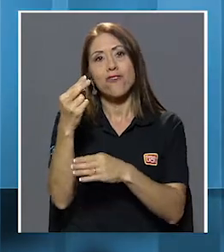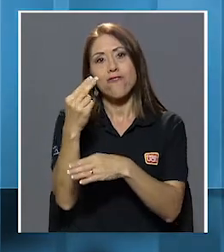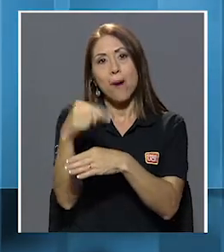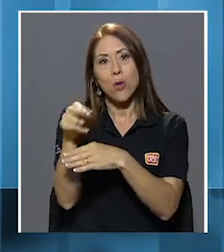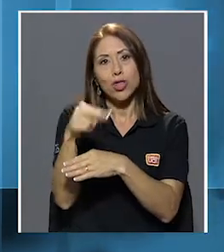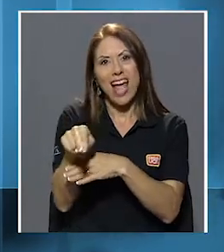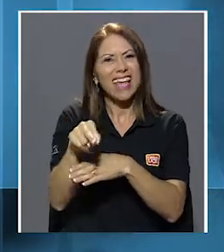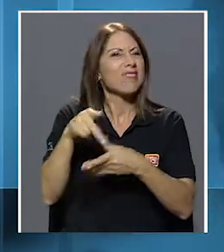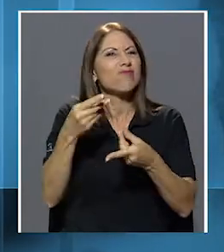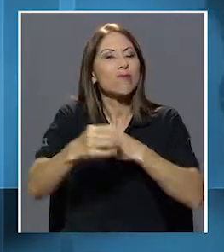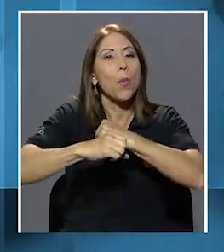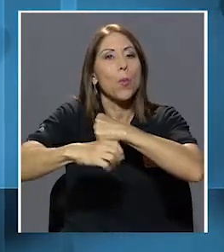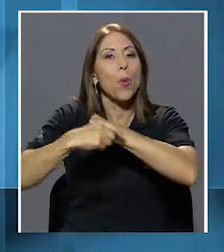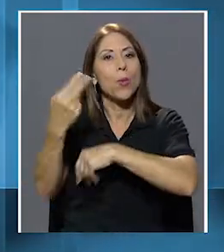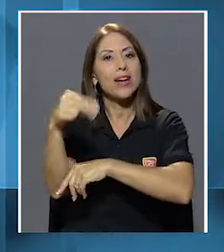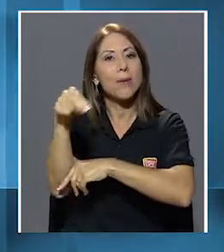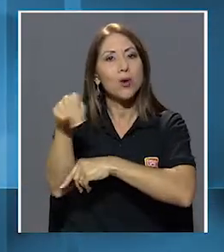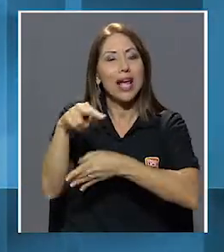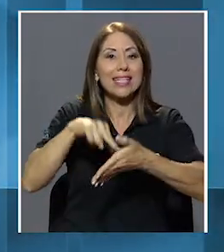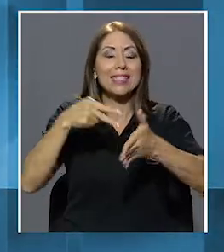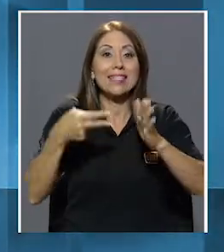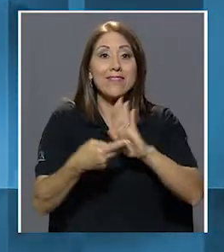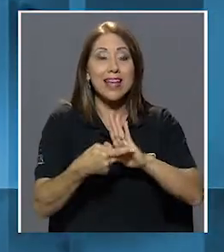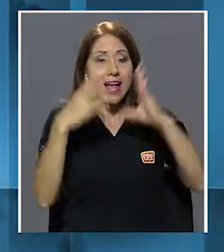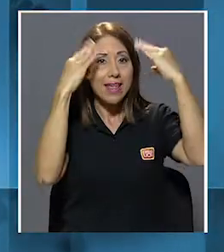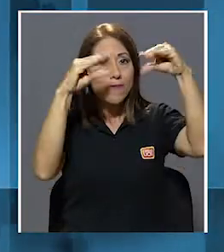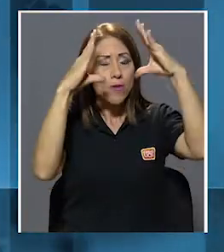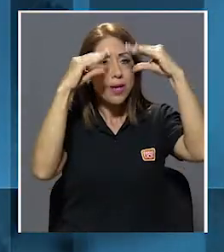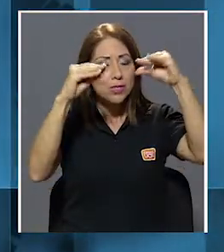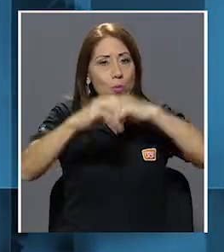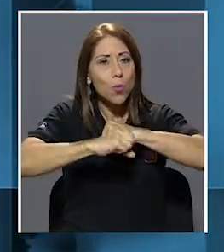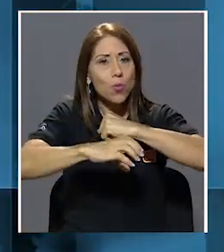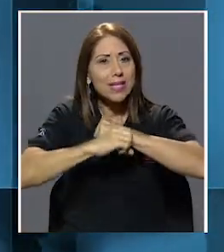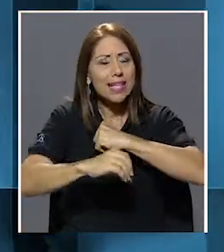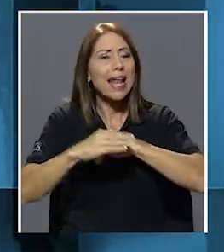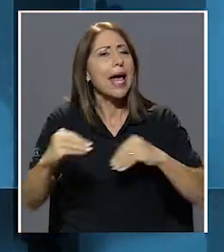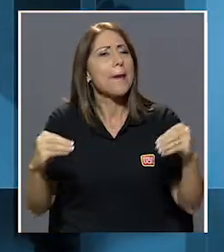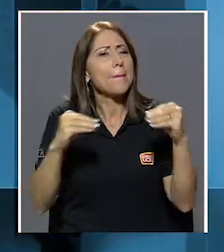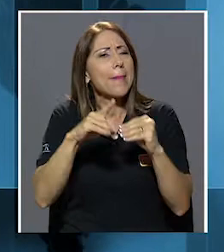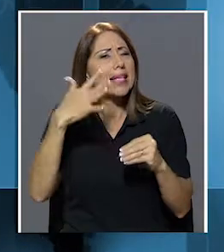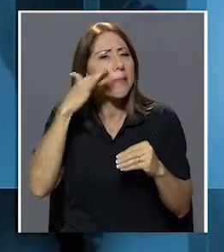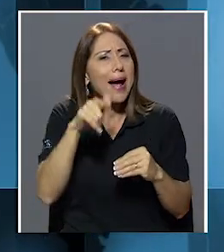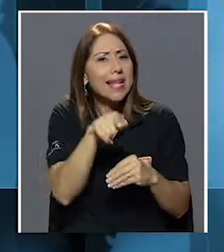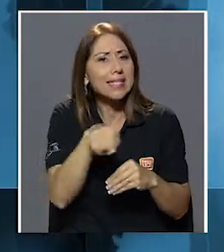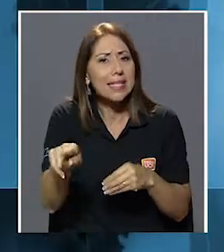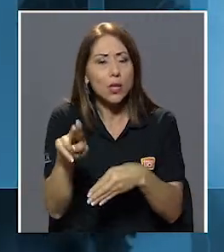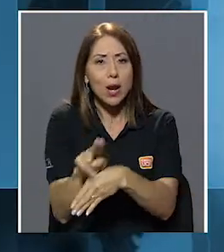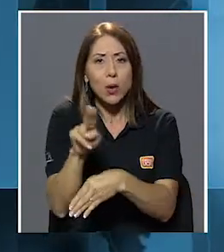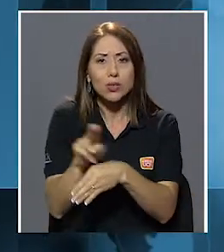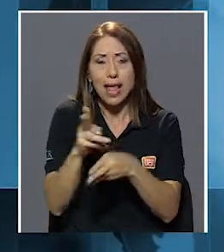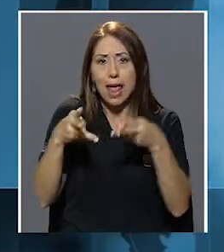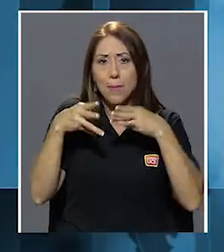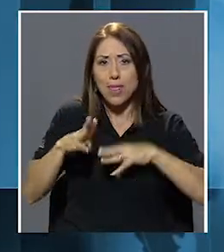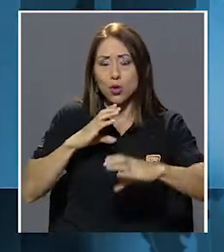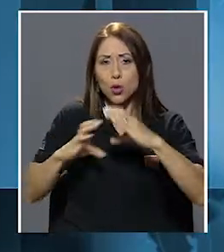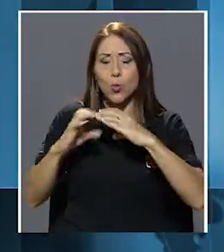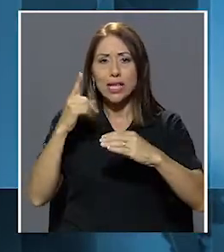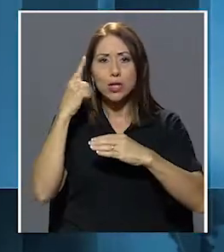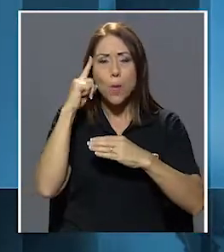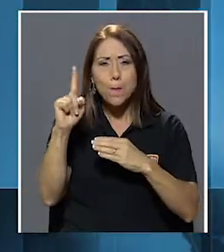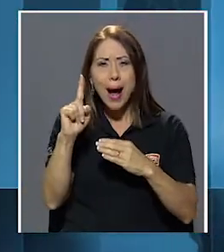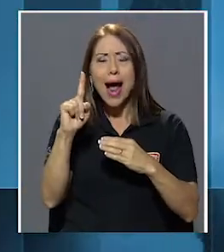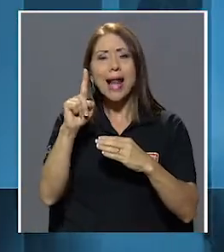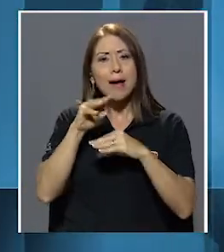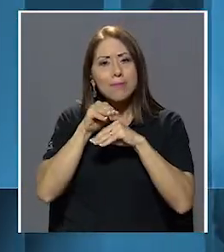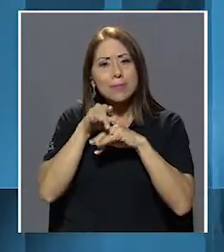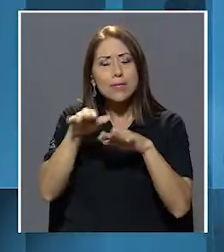reportaje, la información publicitaria se presenta con un estilo más parecido en su contenido y estructura a la empleada por los medios